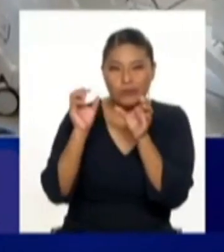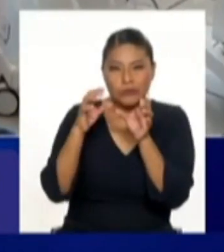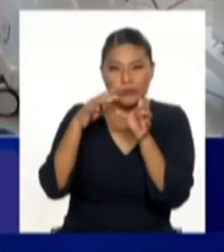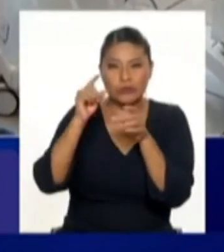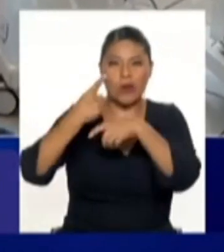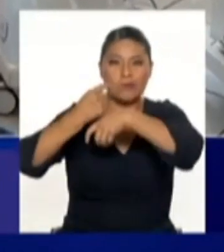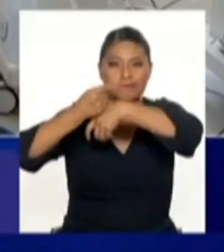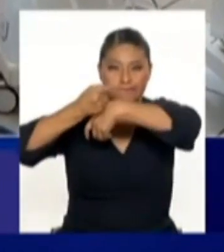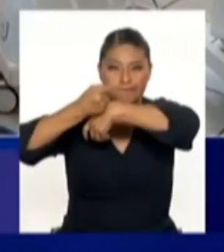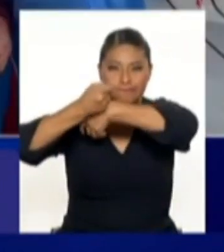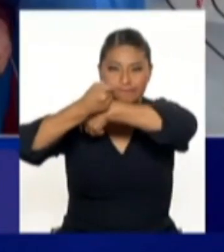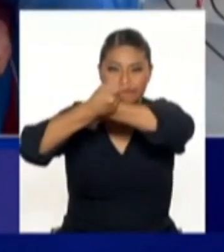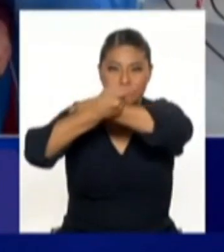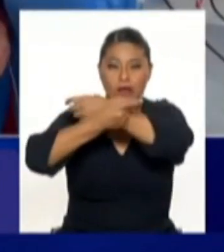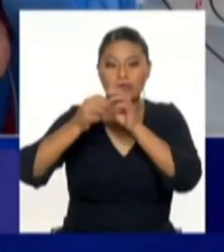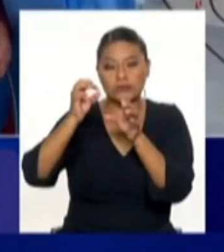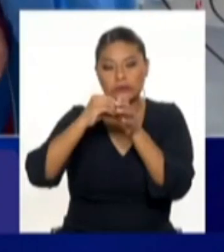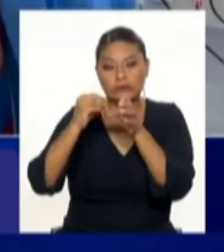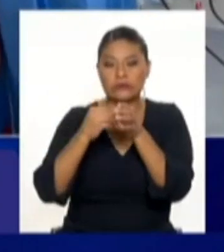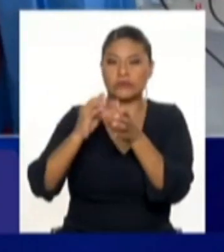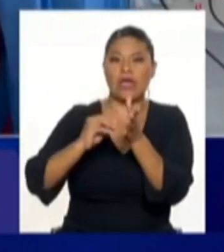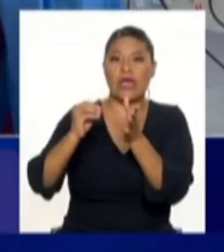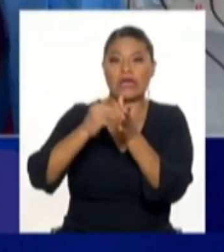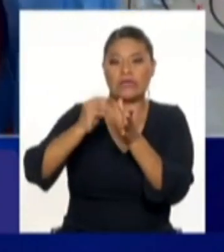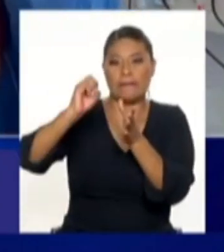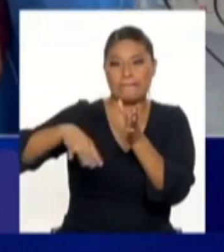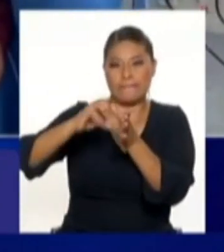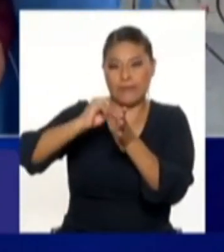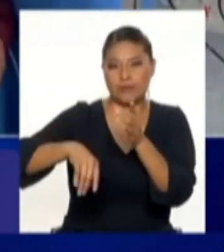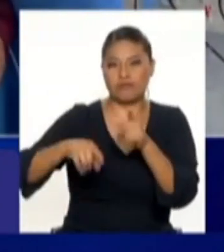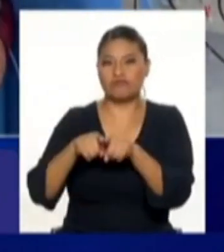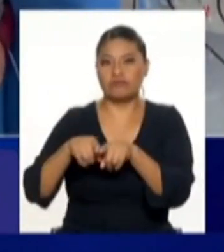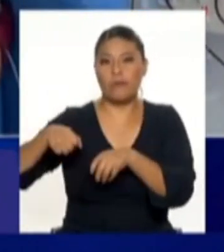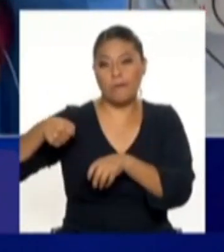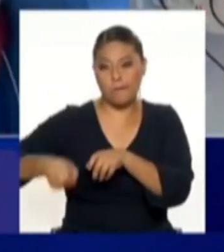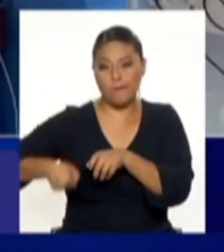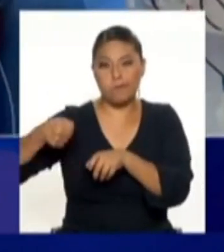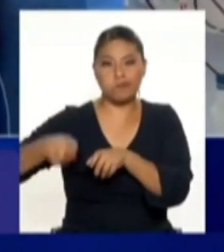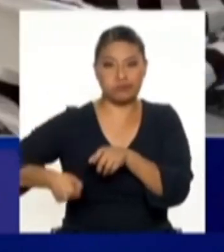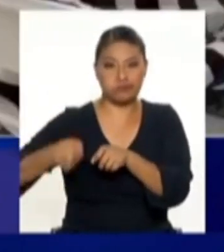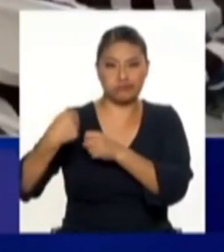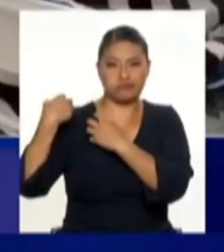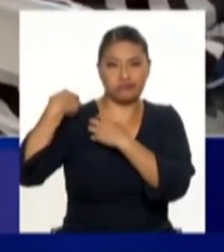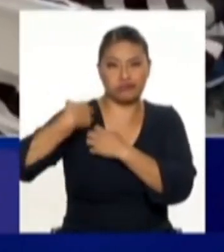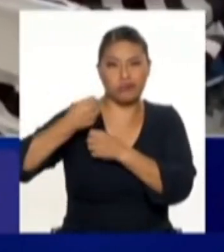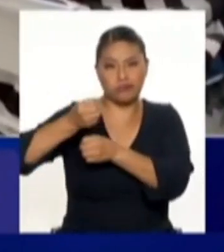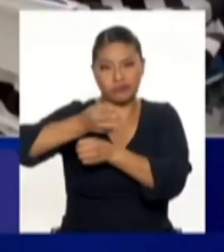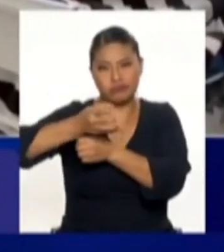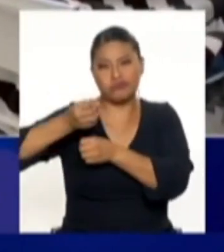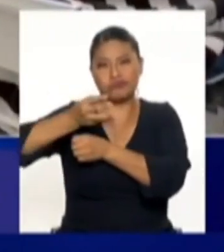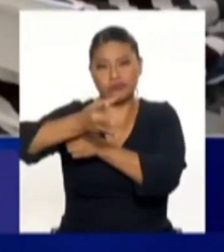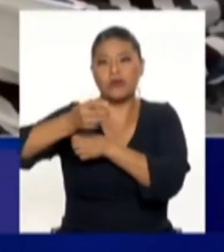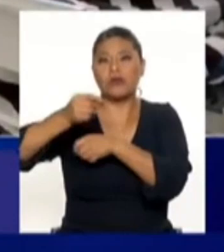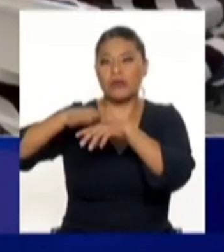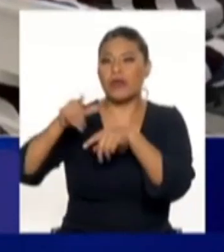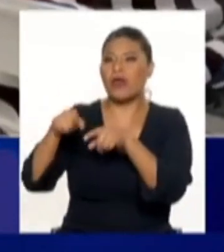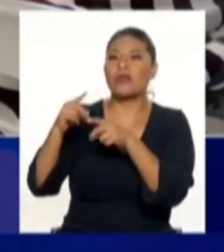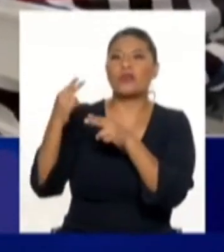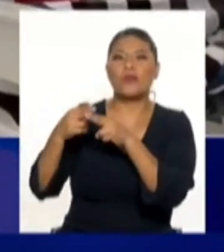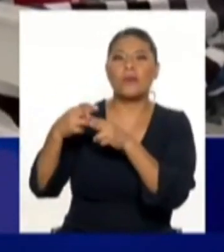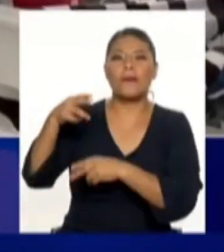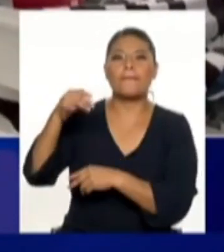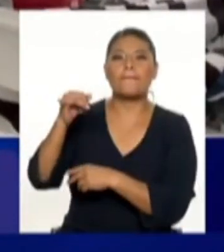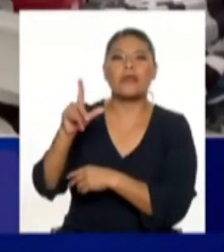un ataque hacia la larva del mosquito Aedes aegypti, la fumigación, que también representa algo importante, con un producto que le llamamos malatión,